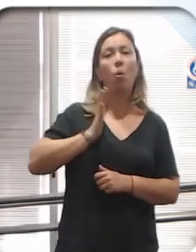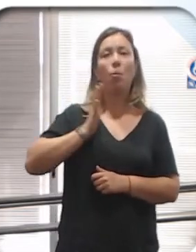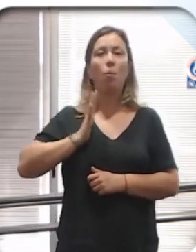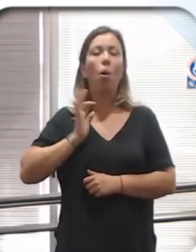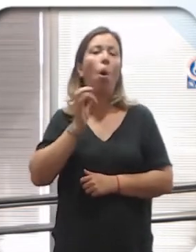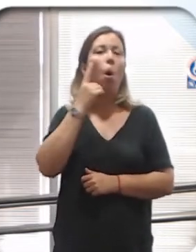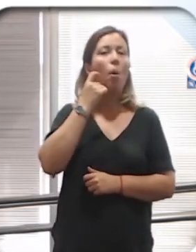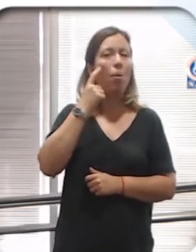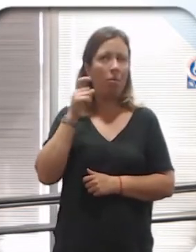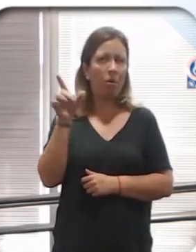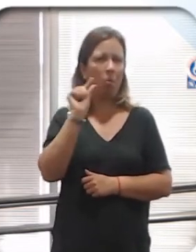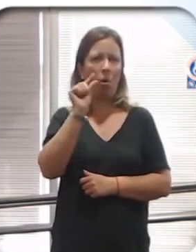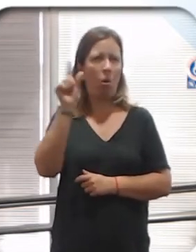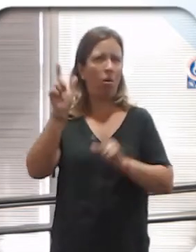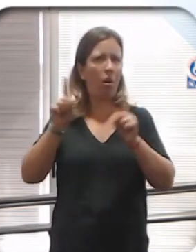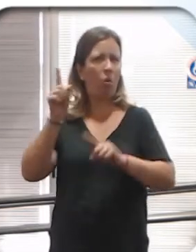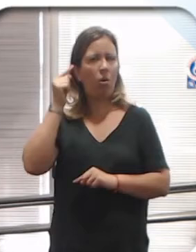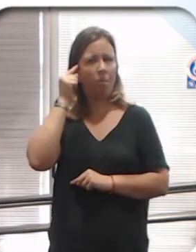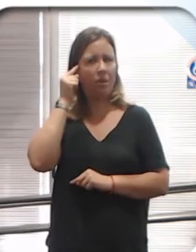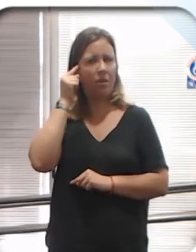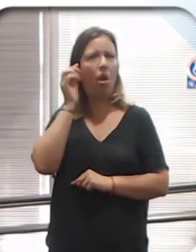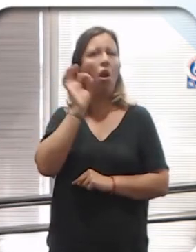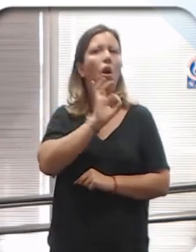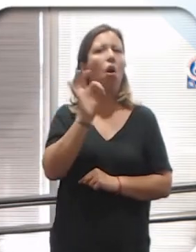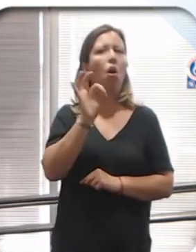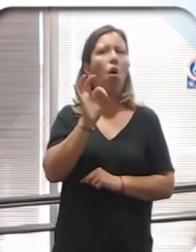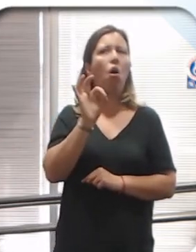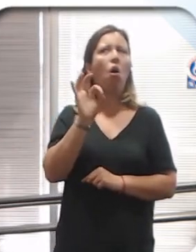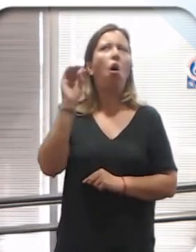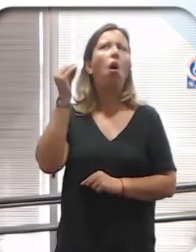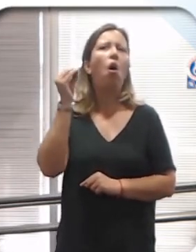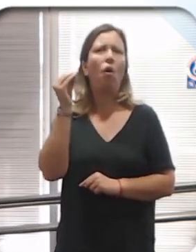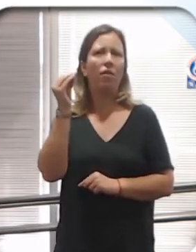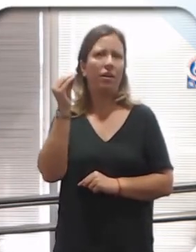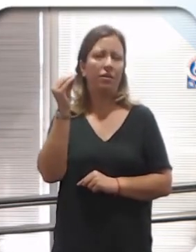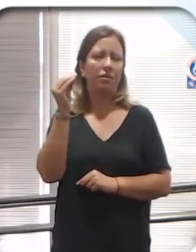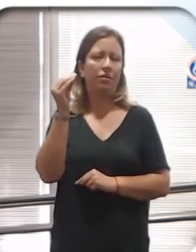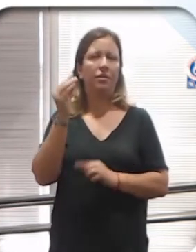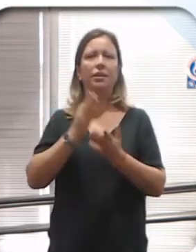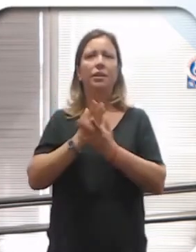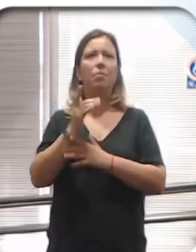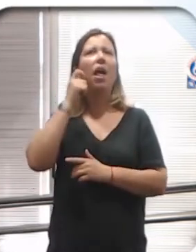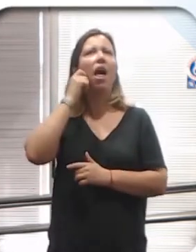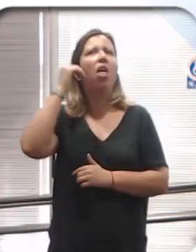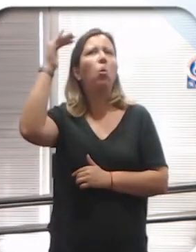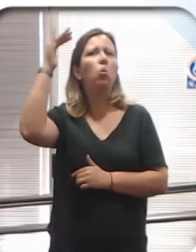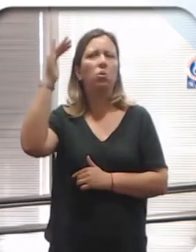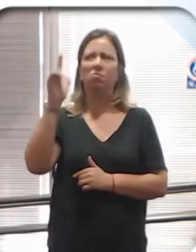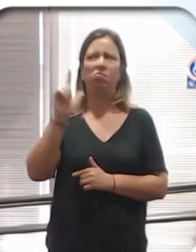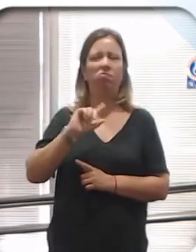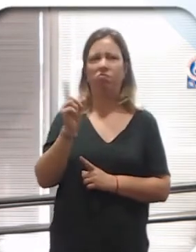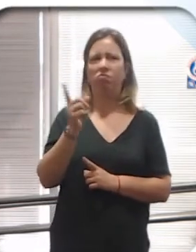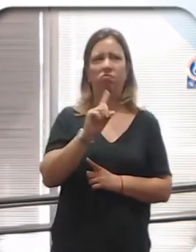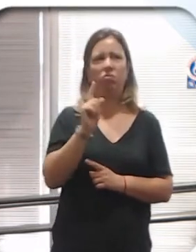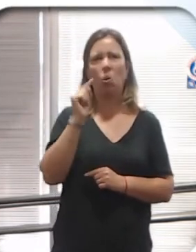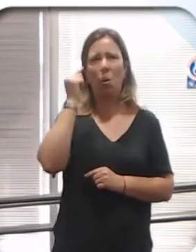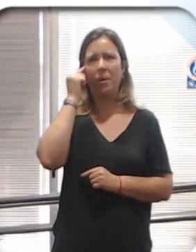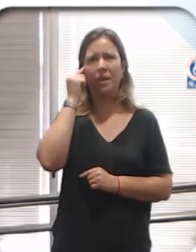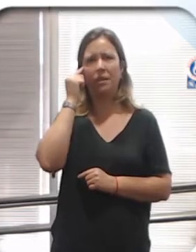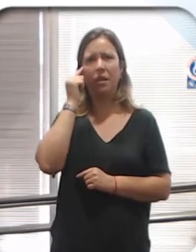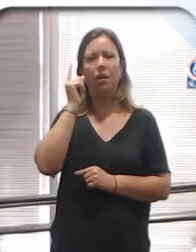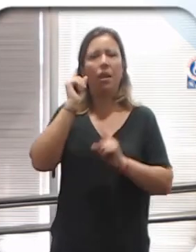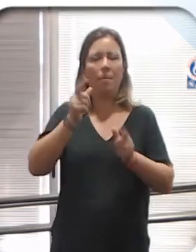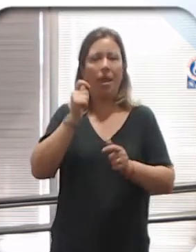Y pocos deben de haber pensado en una persona que no fuera joven, una pareja adulta mayor. Y si todavía,